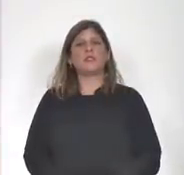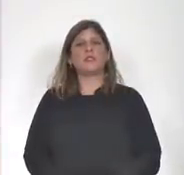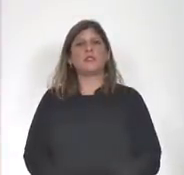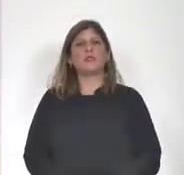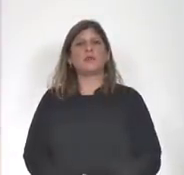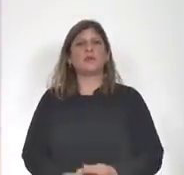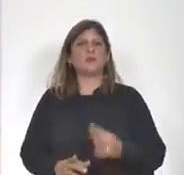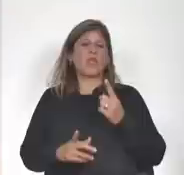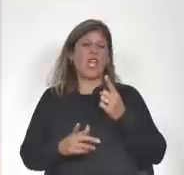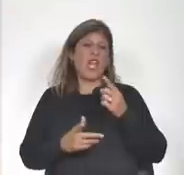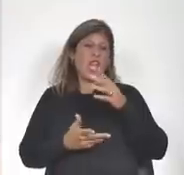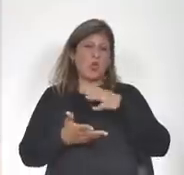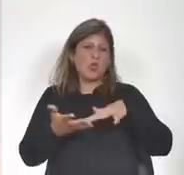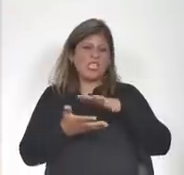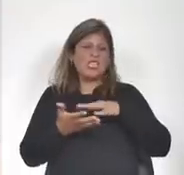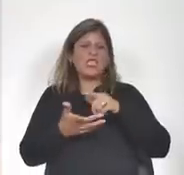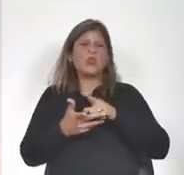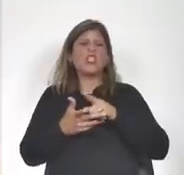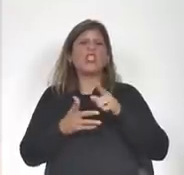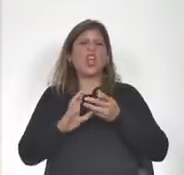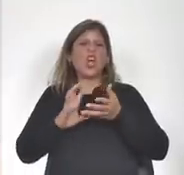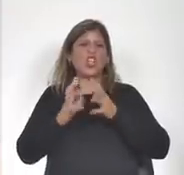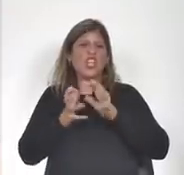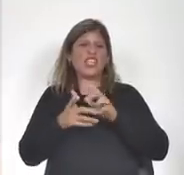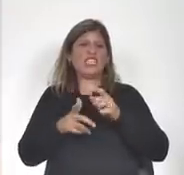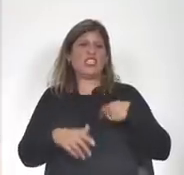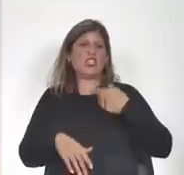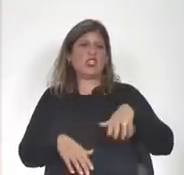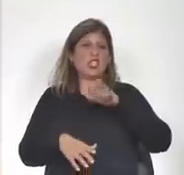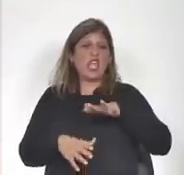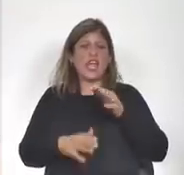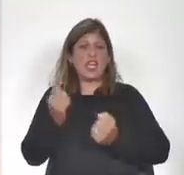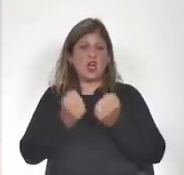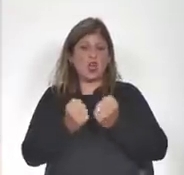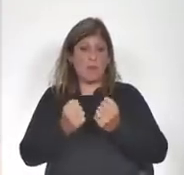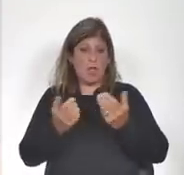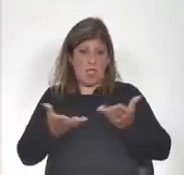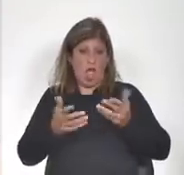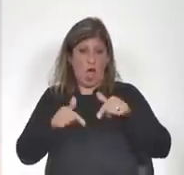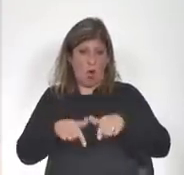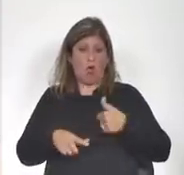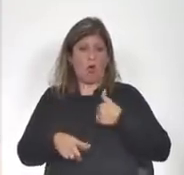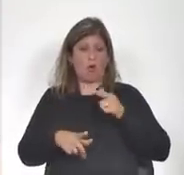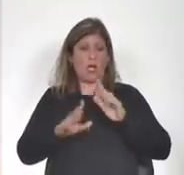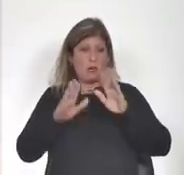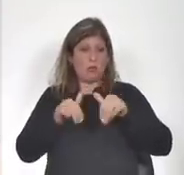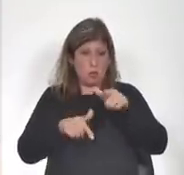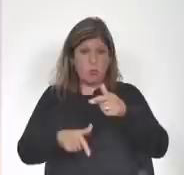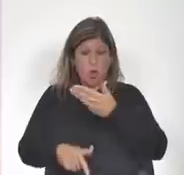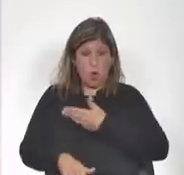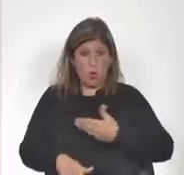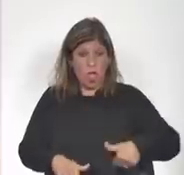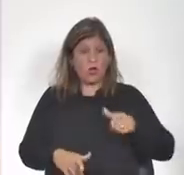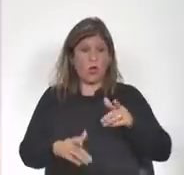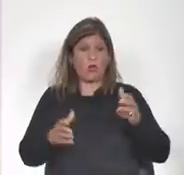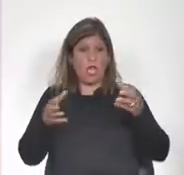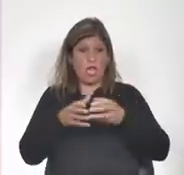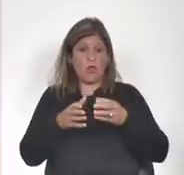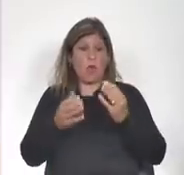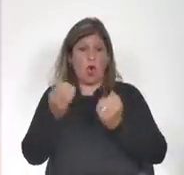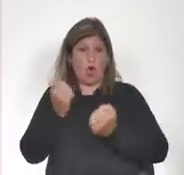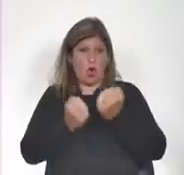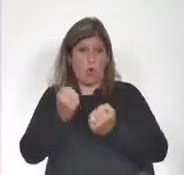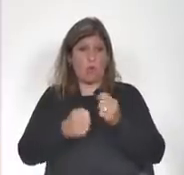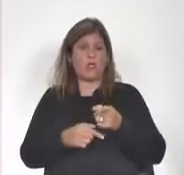en un contexto de crisis social y económica como el actual y dado que el propio gobierno y su equipo económico que